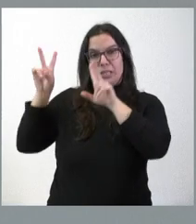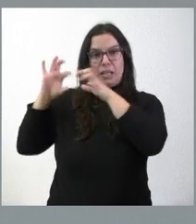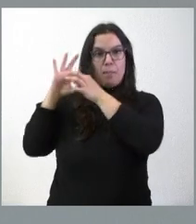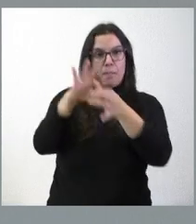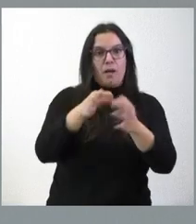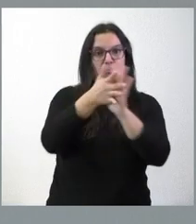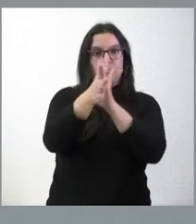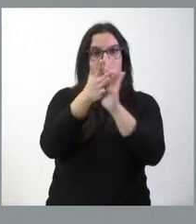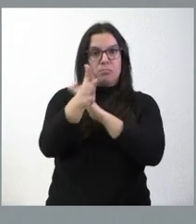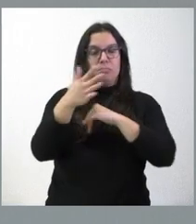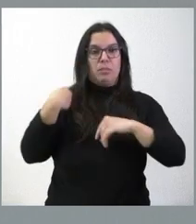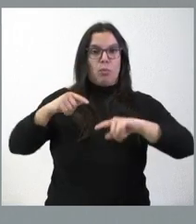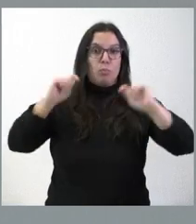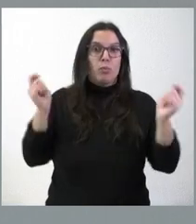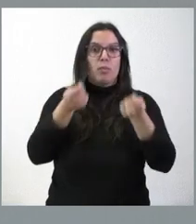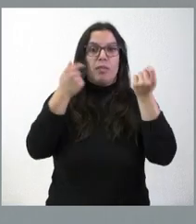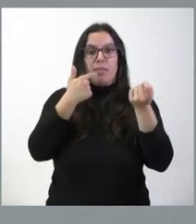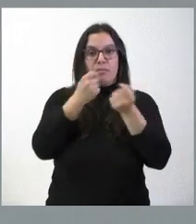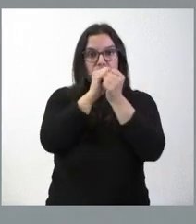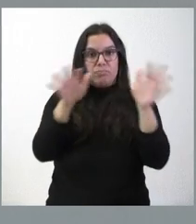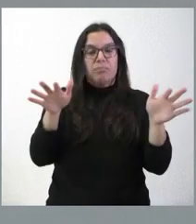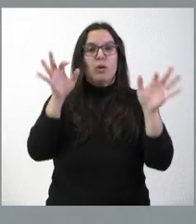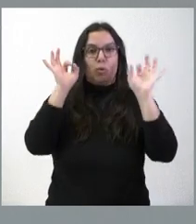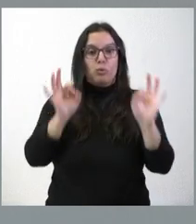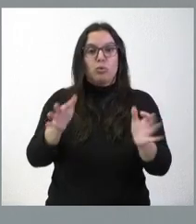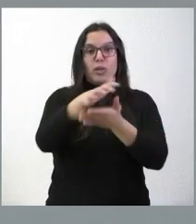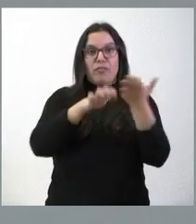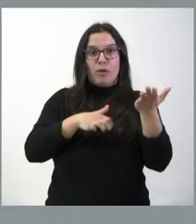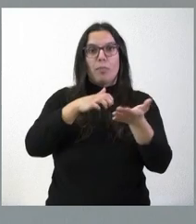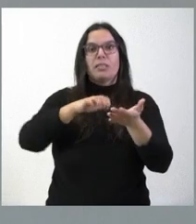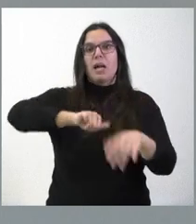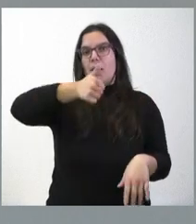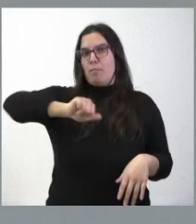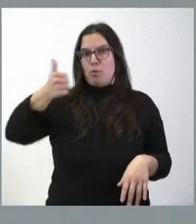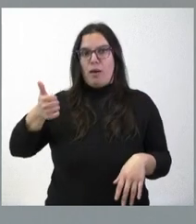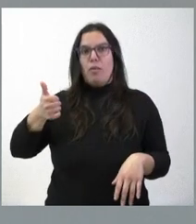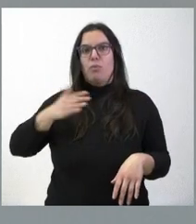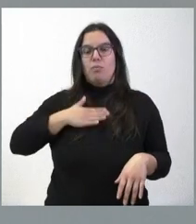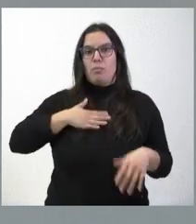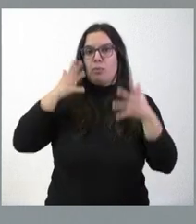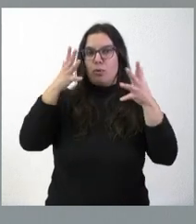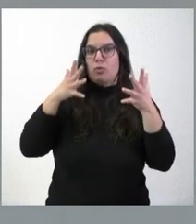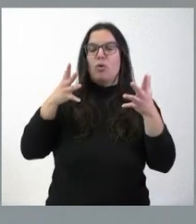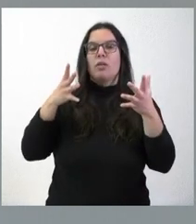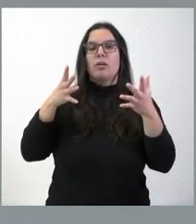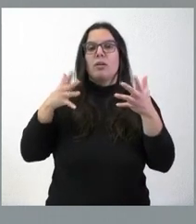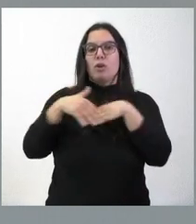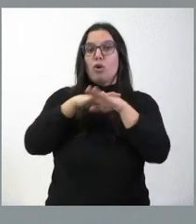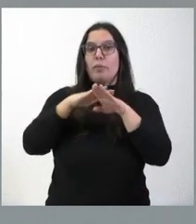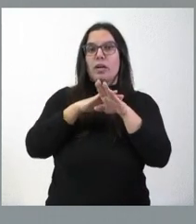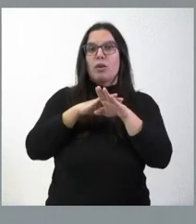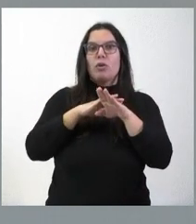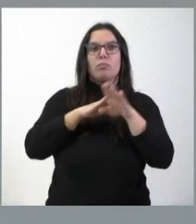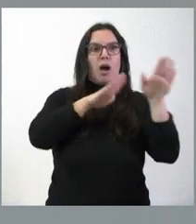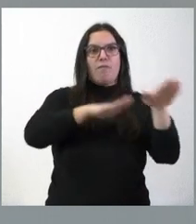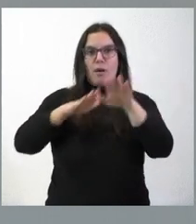dimos publicidad a que, efectivamente, esos informes se habían aprobado por parte del Consejo de Gobierno y eran favorables a estas candidaturas,